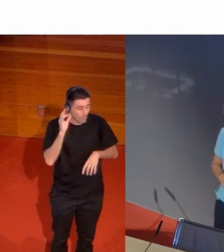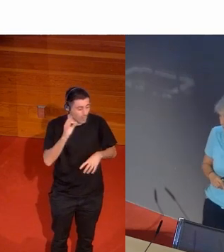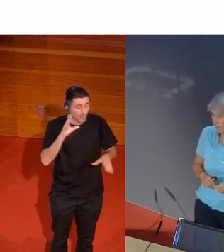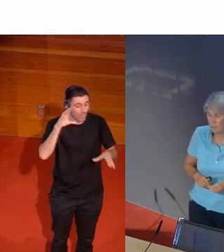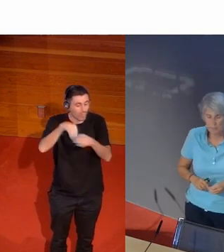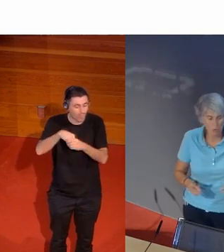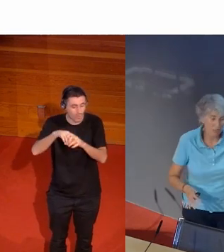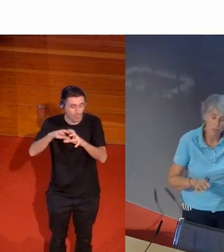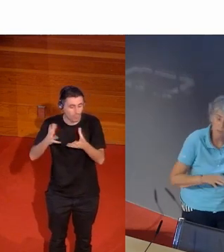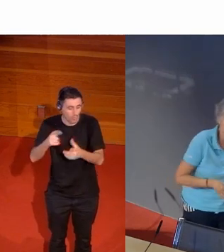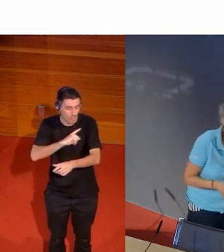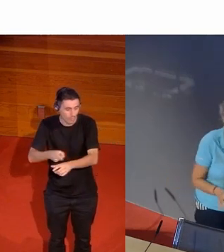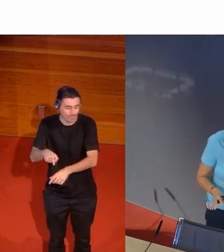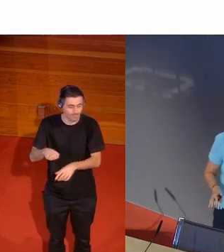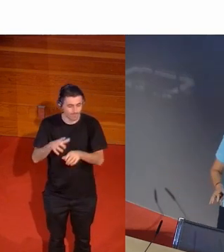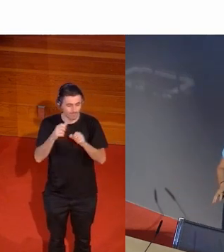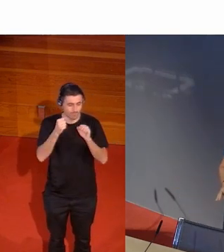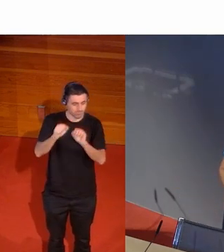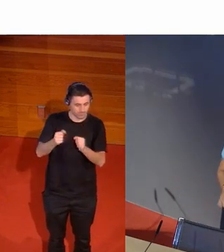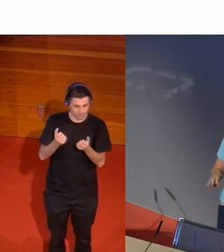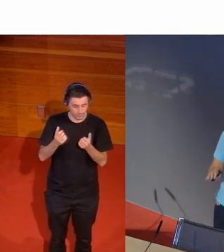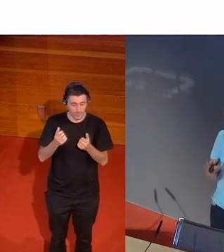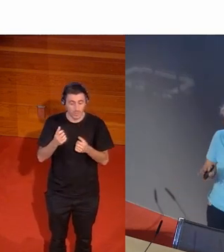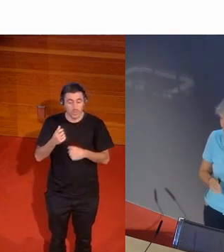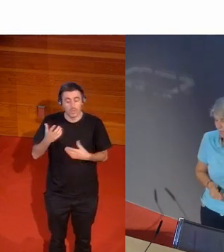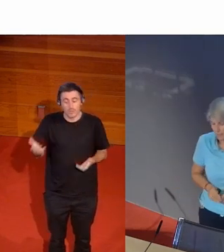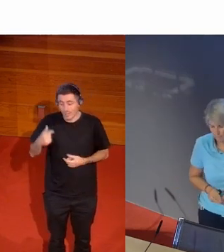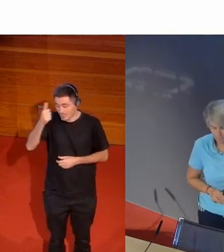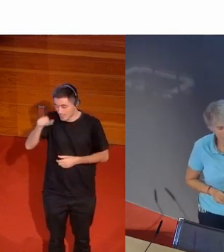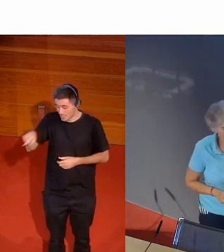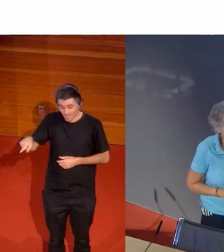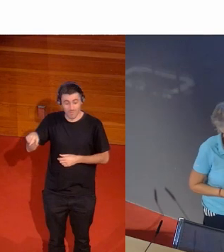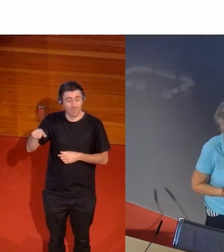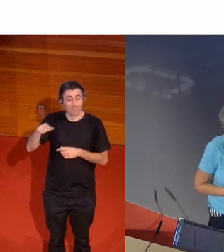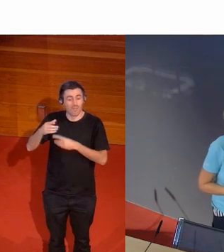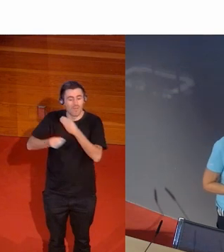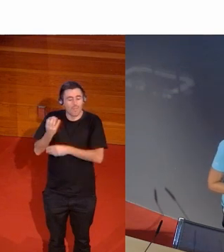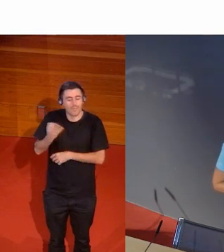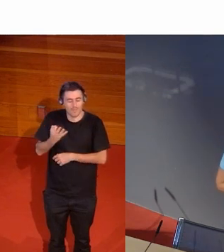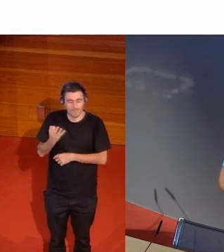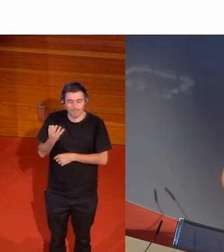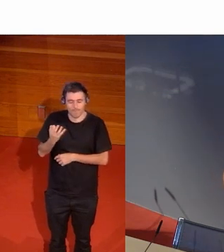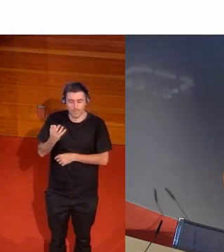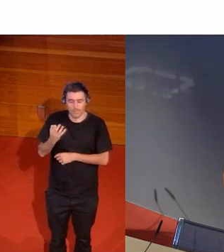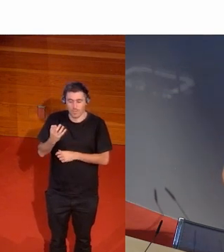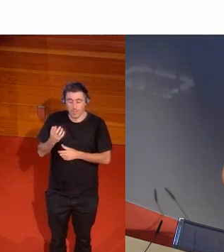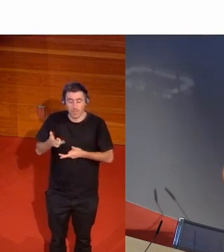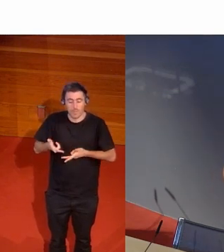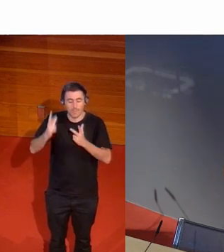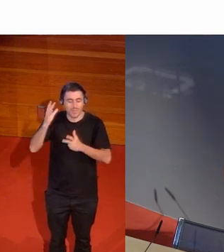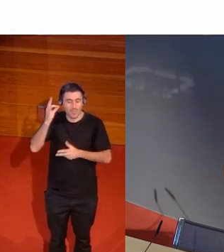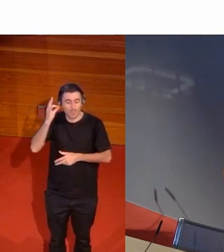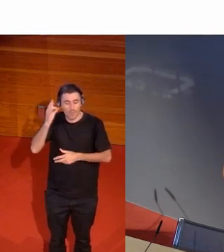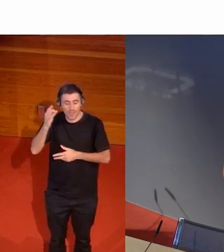participar y él lo que hace es desde su presidencia permitir y aumentar el número de las pruebas femeninas